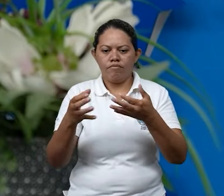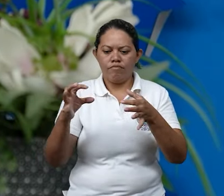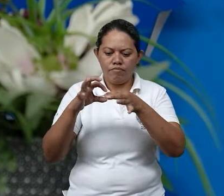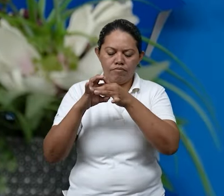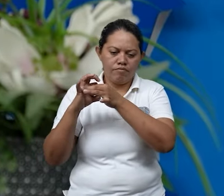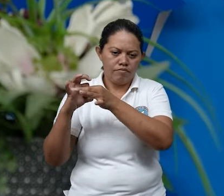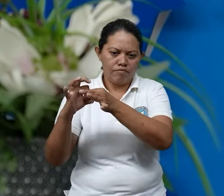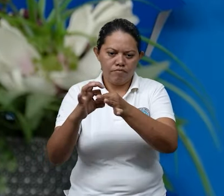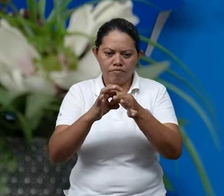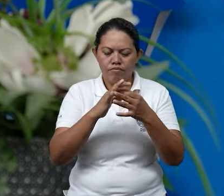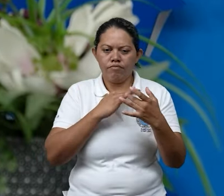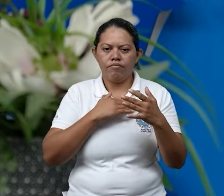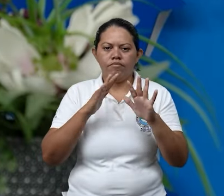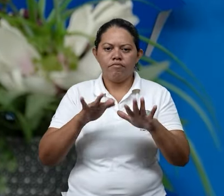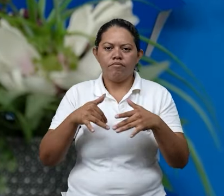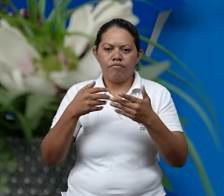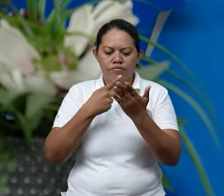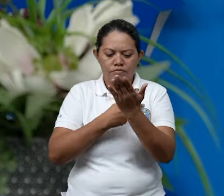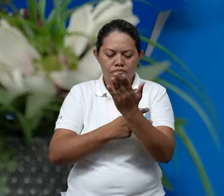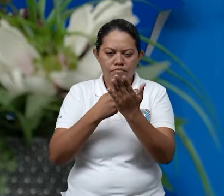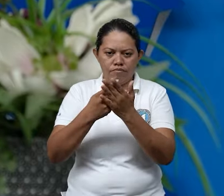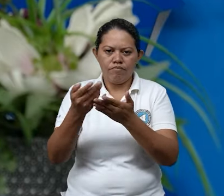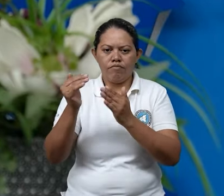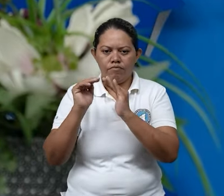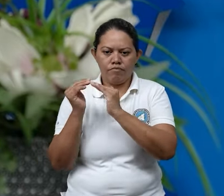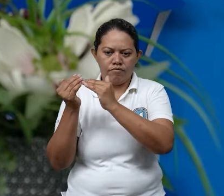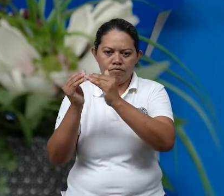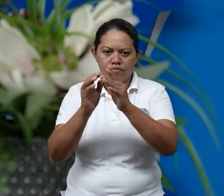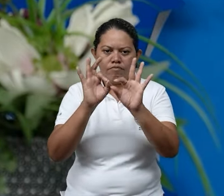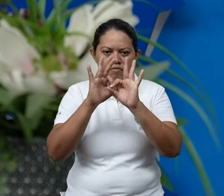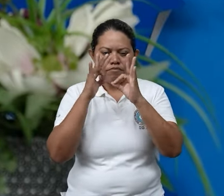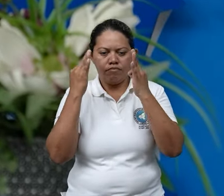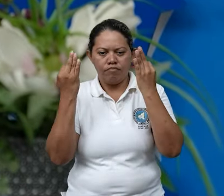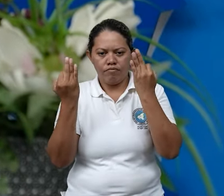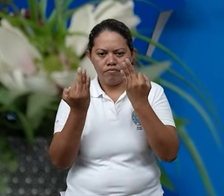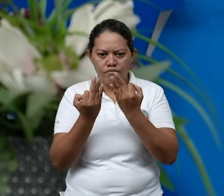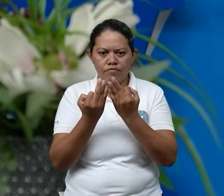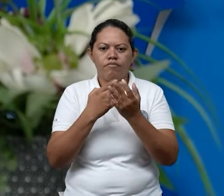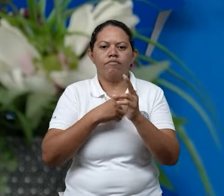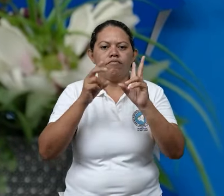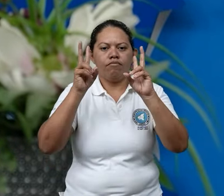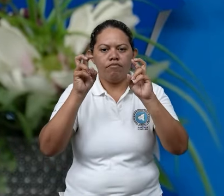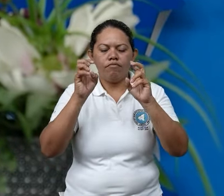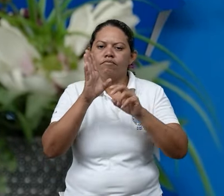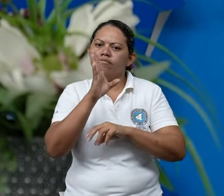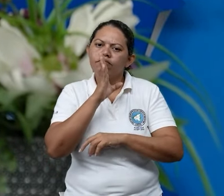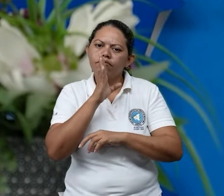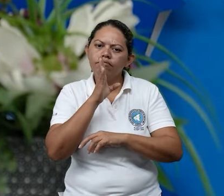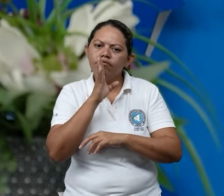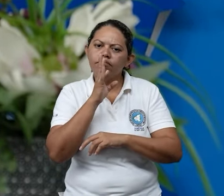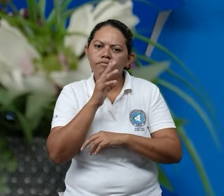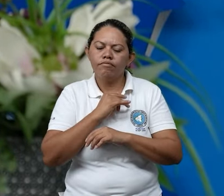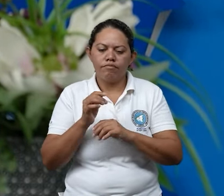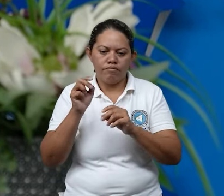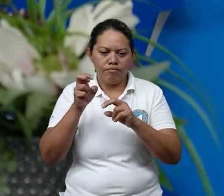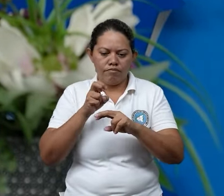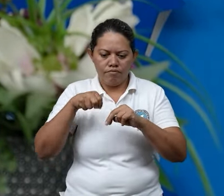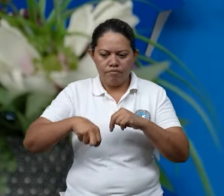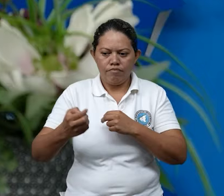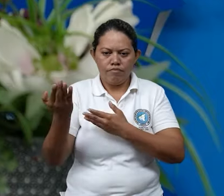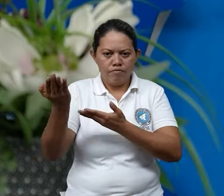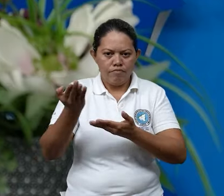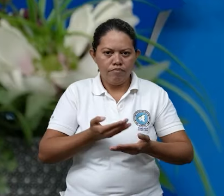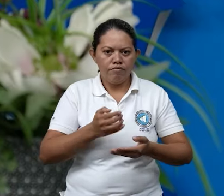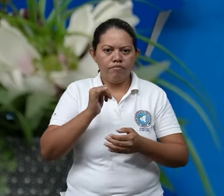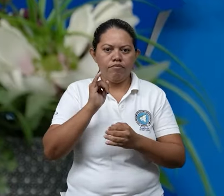vinculado de manera estratégica a los planes comunitarios y familiares. De este tema estaremos conversando con nuestro invitado del día de